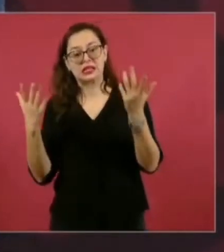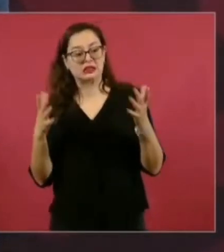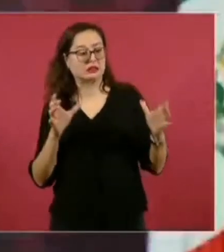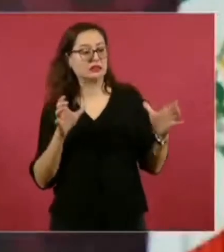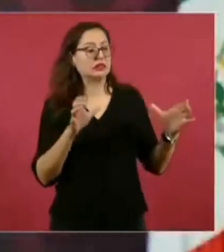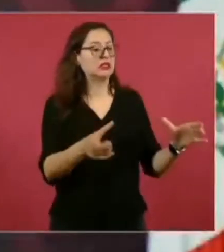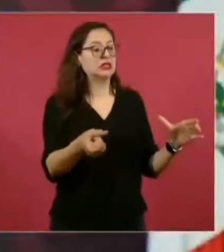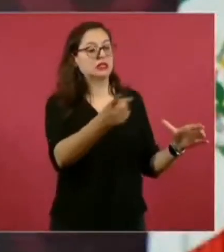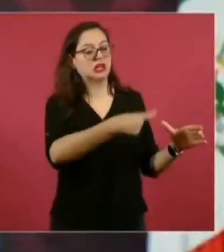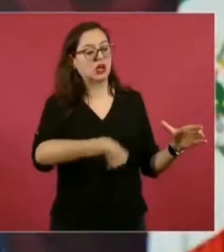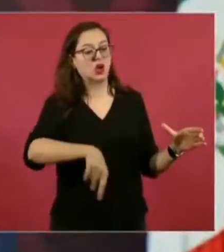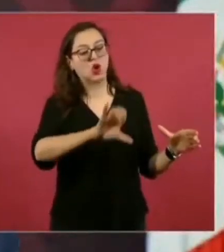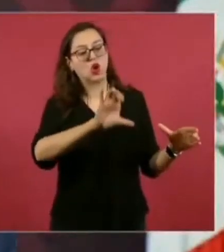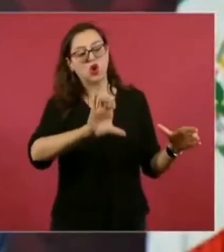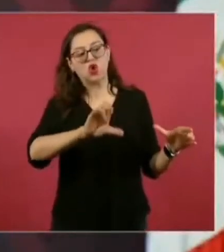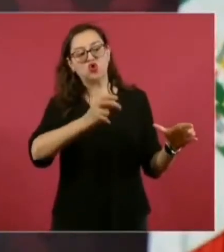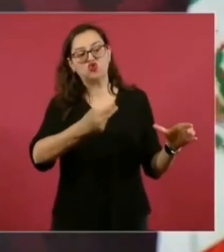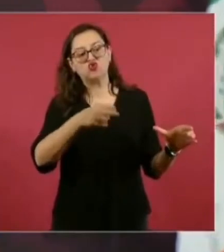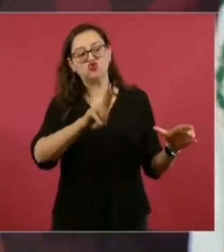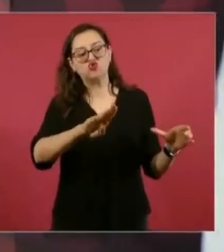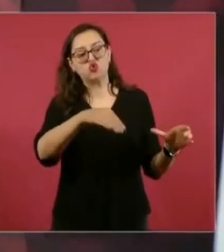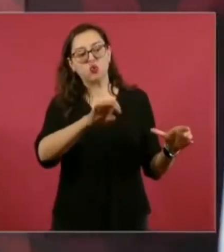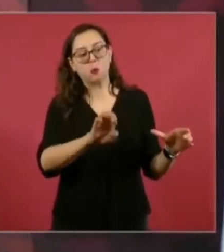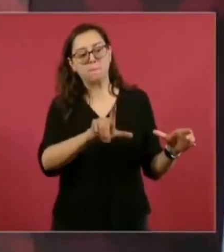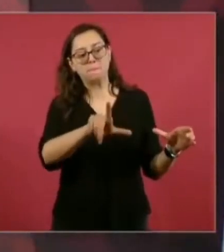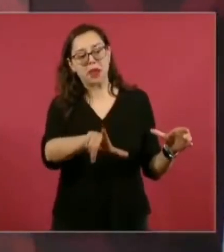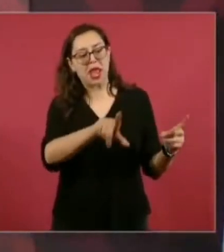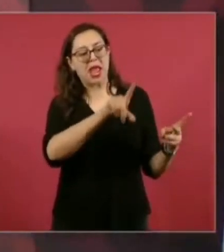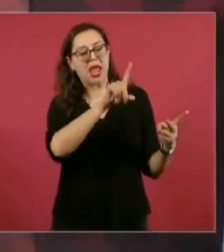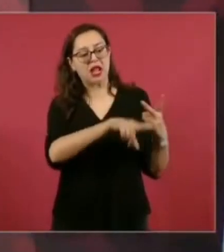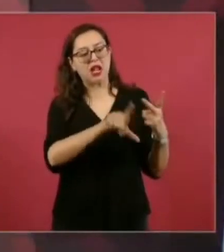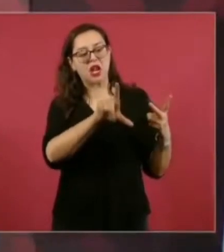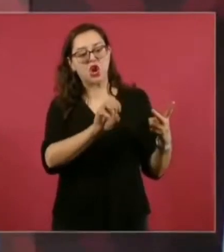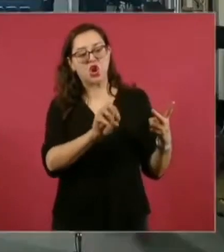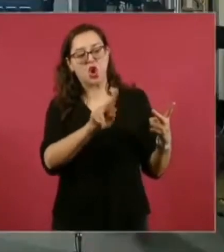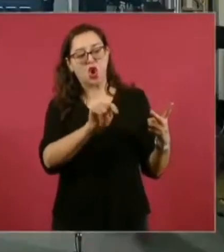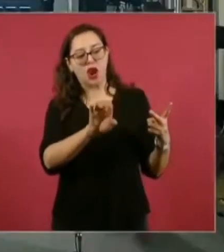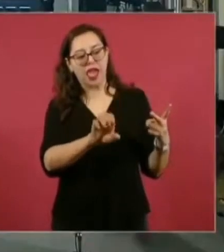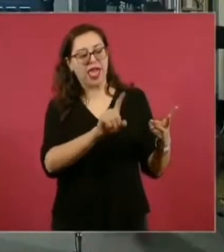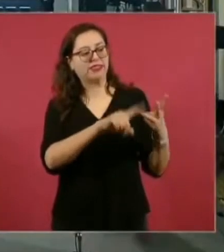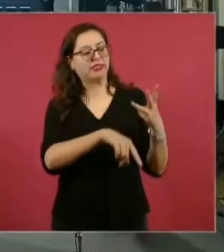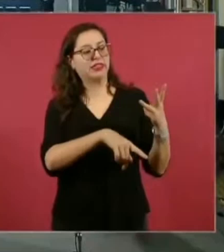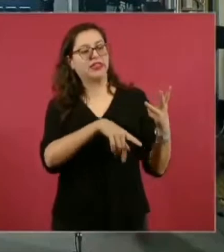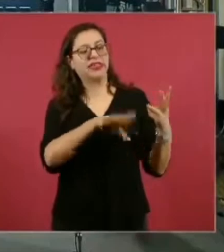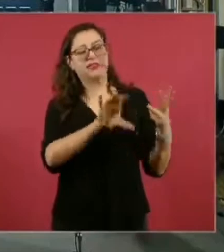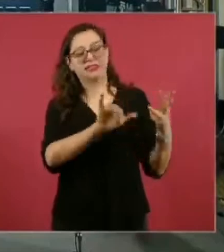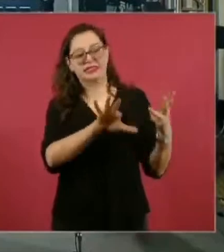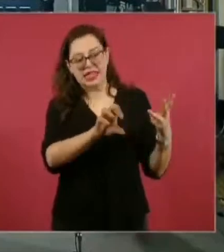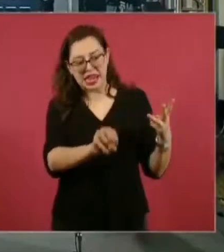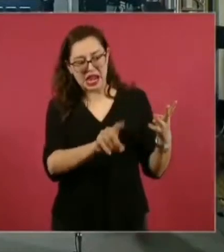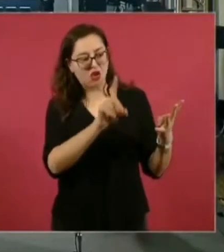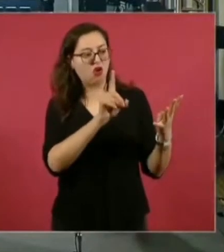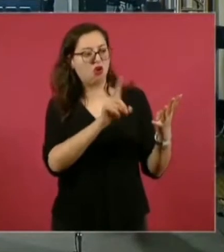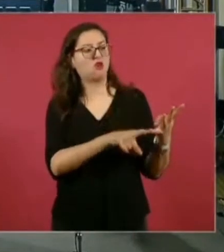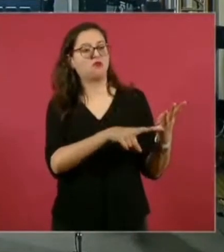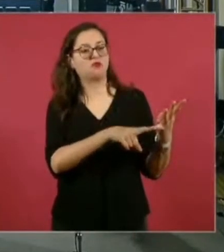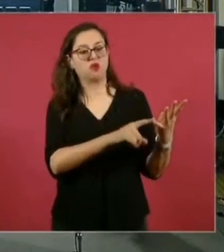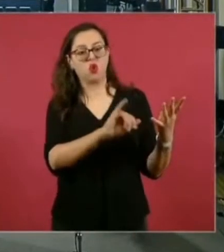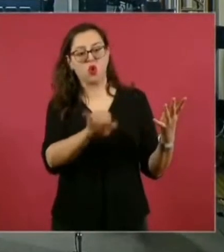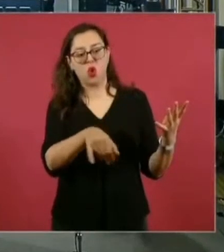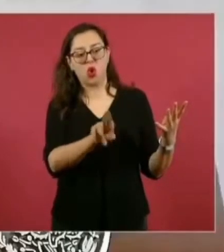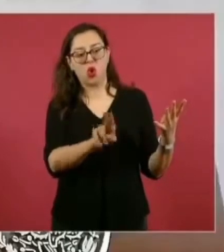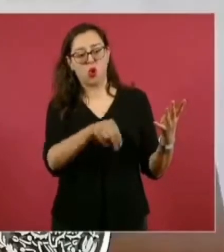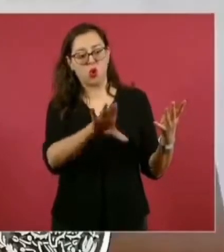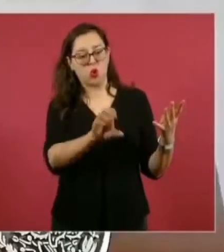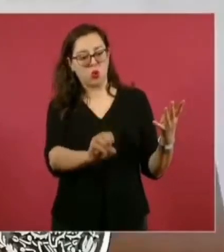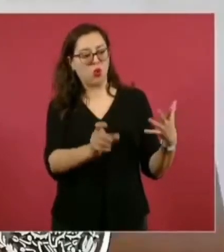Loret, Ciro y Junco,